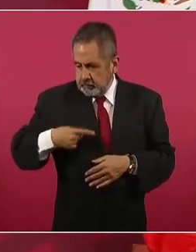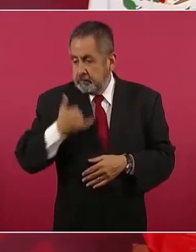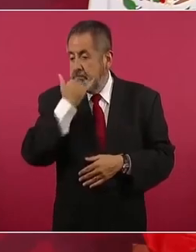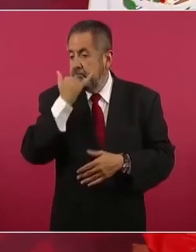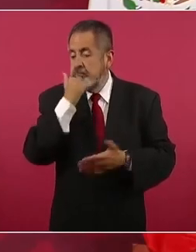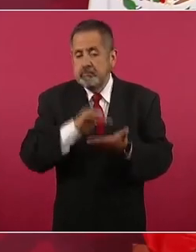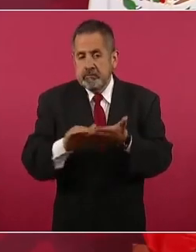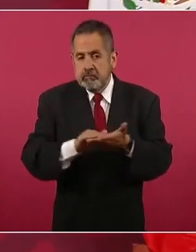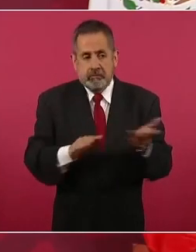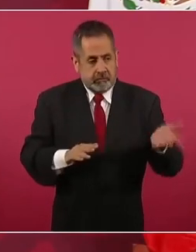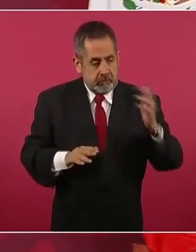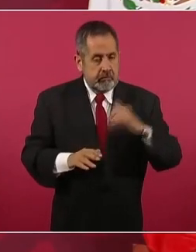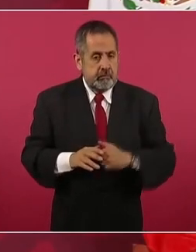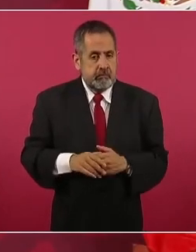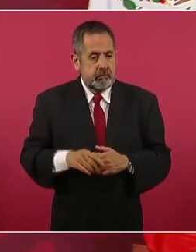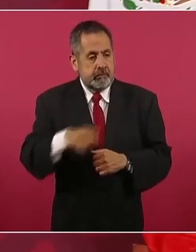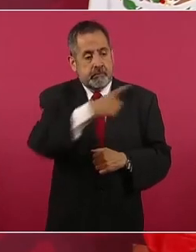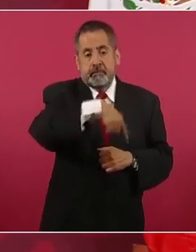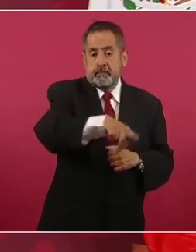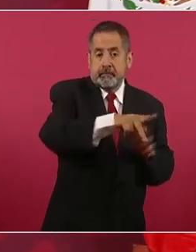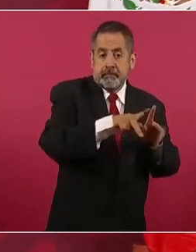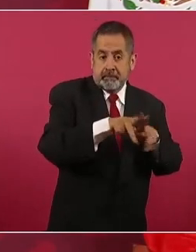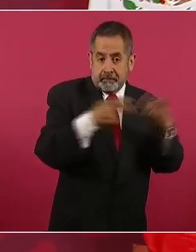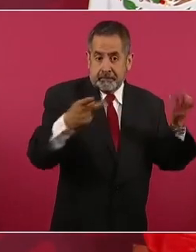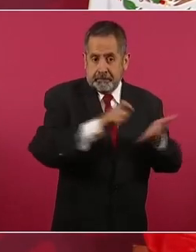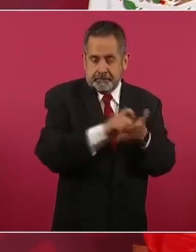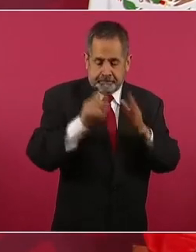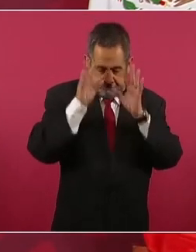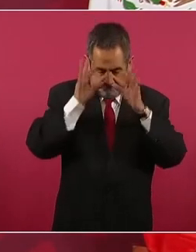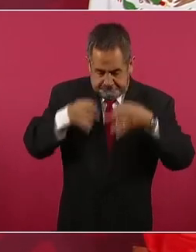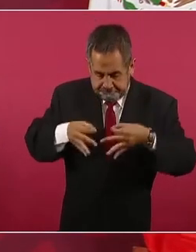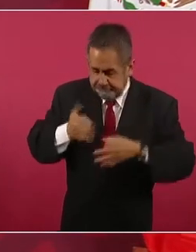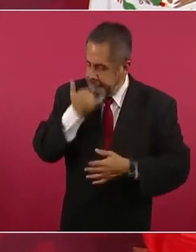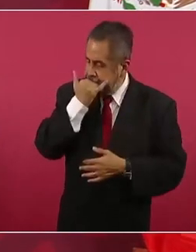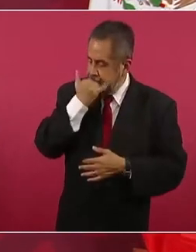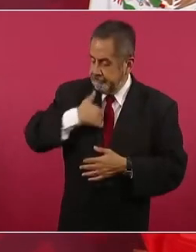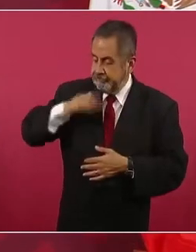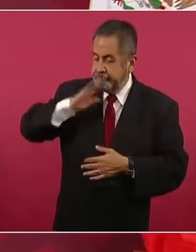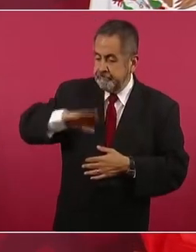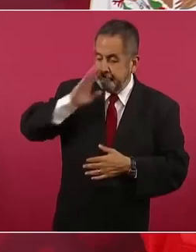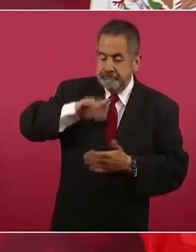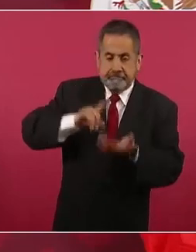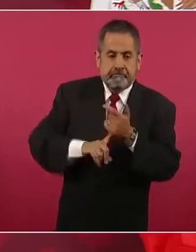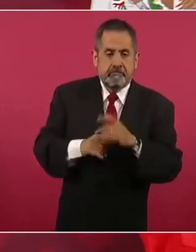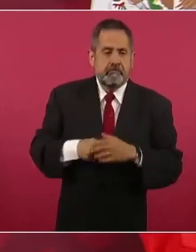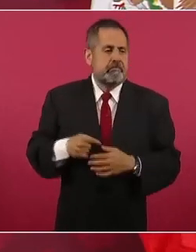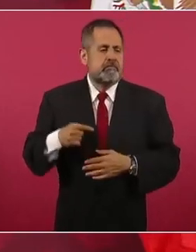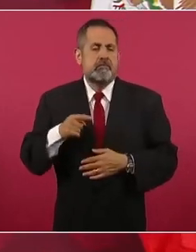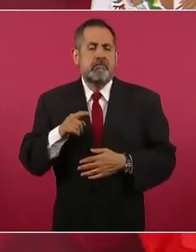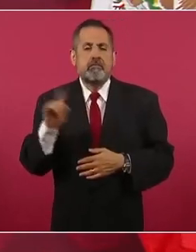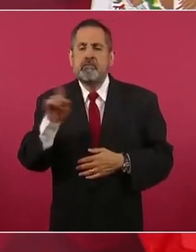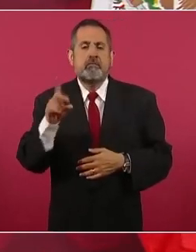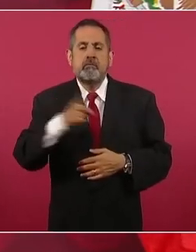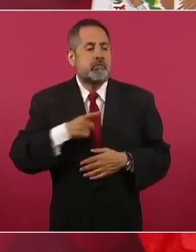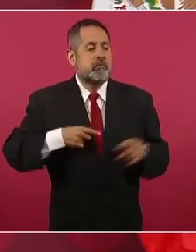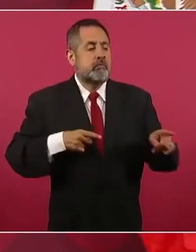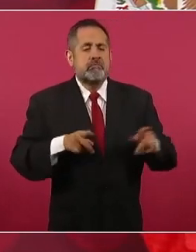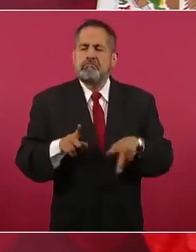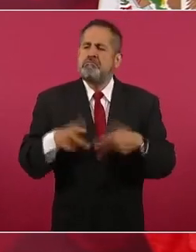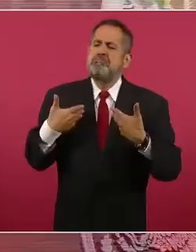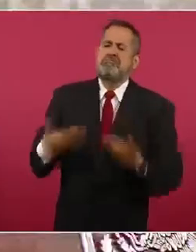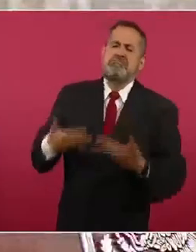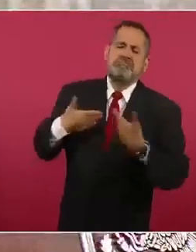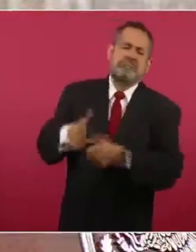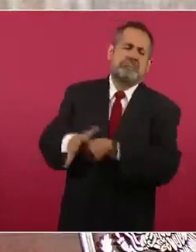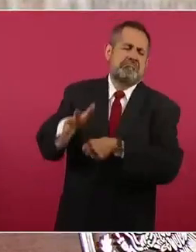Hagan autocríticas Que no caigan en autocomplacencia Y